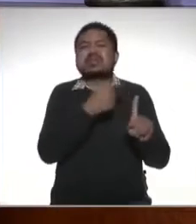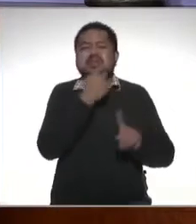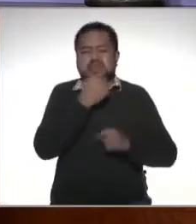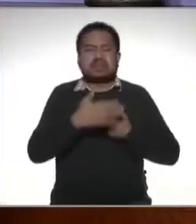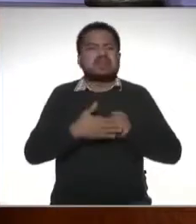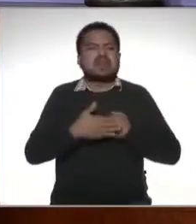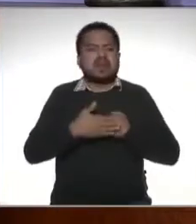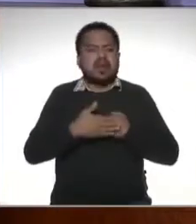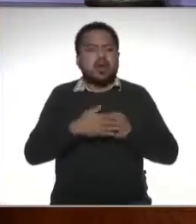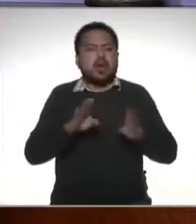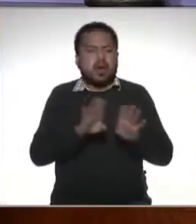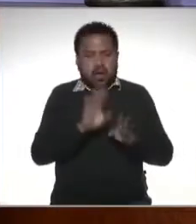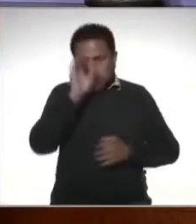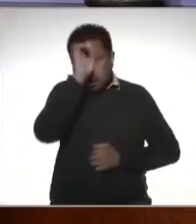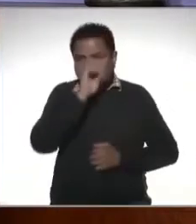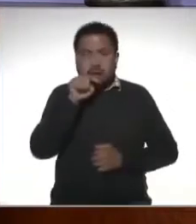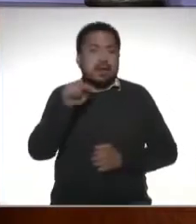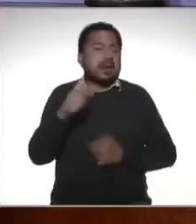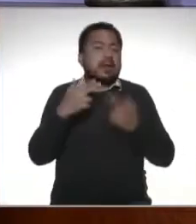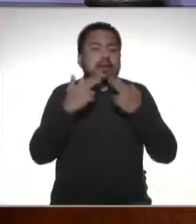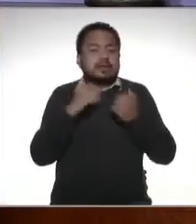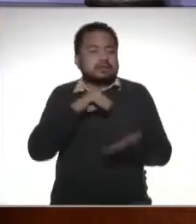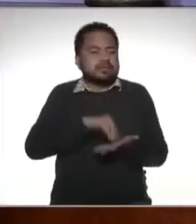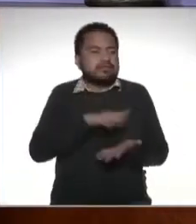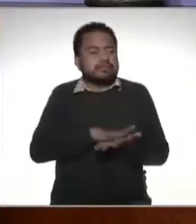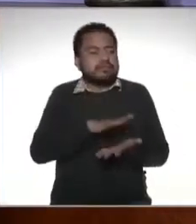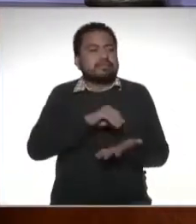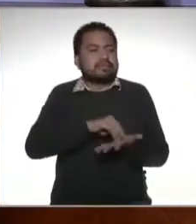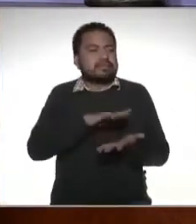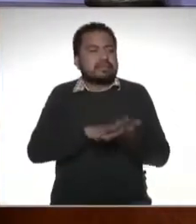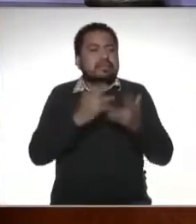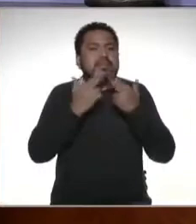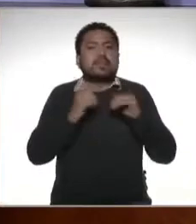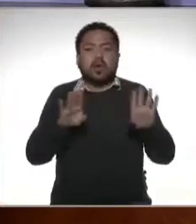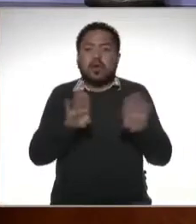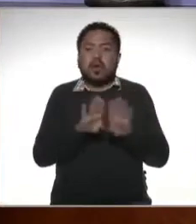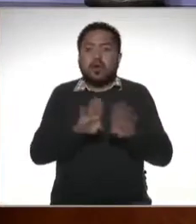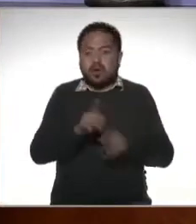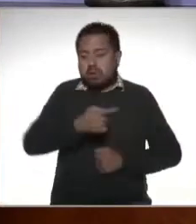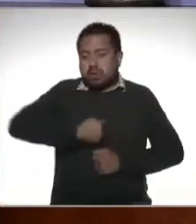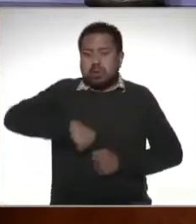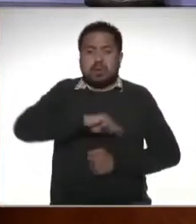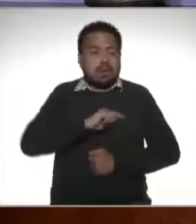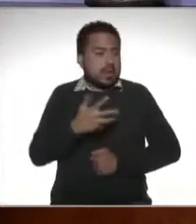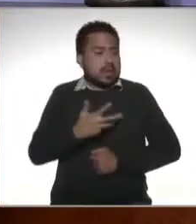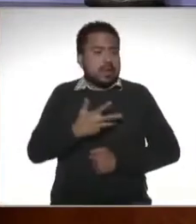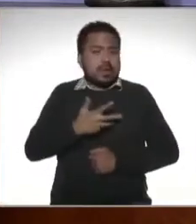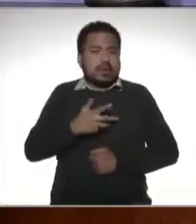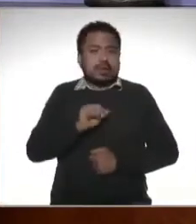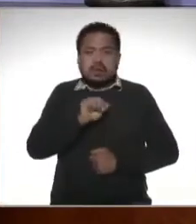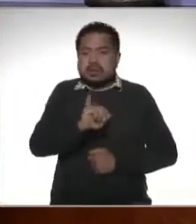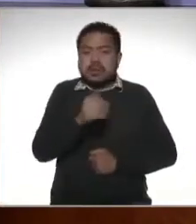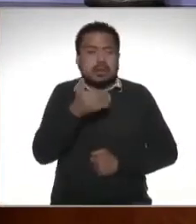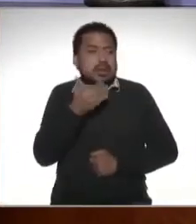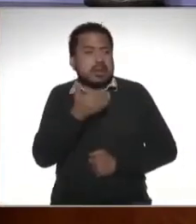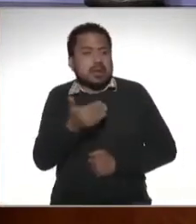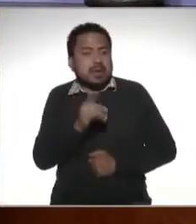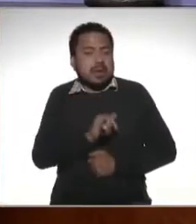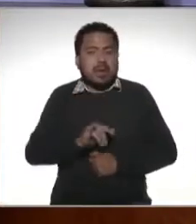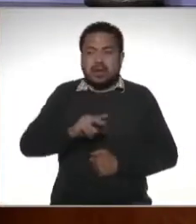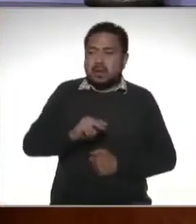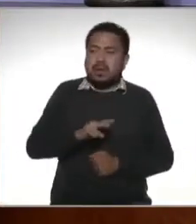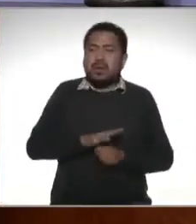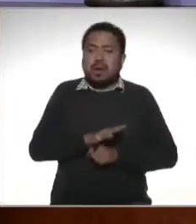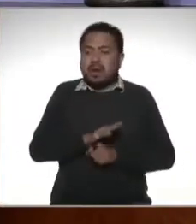decir en opinión del SAT o en los registros que tiene el SAT cómo estamos si estamos cumplidos si no hemos cumplido